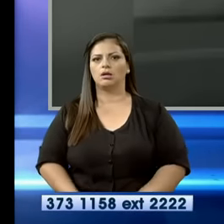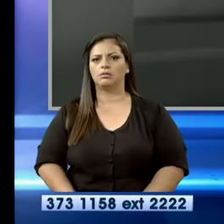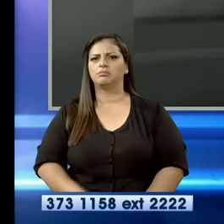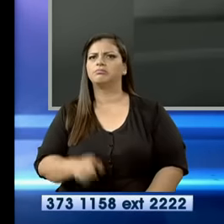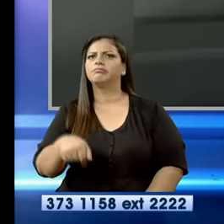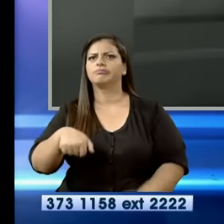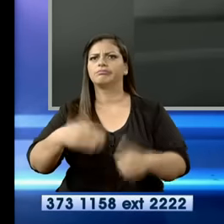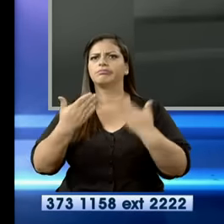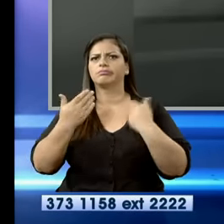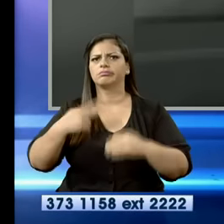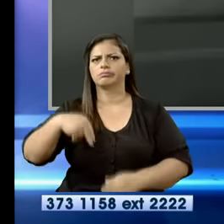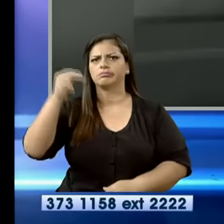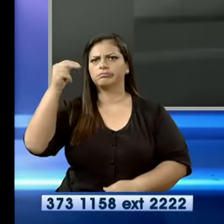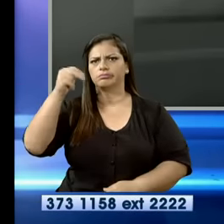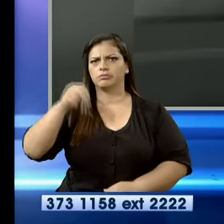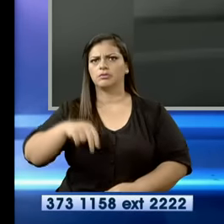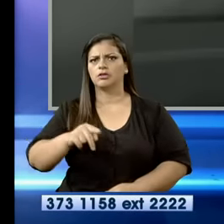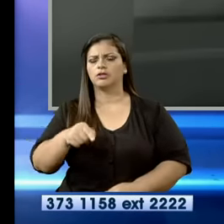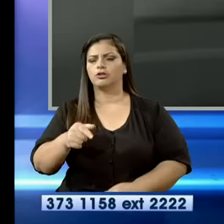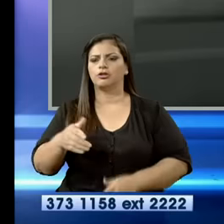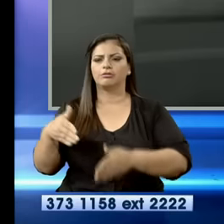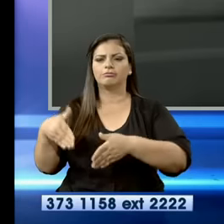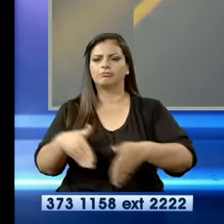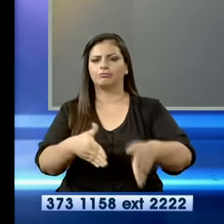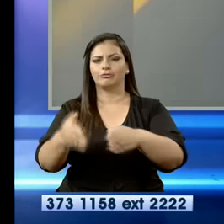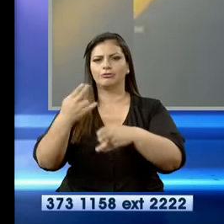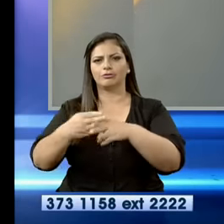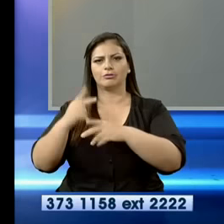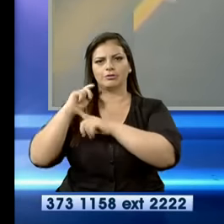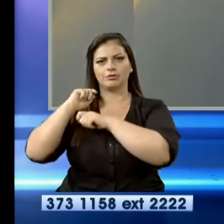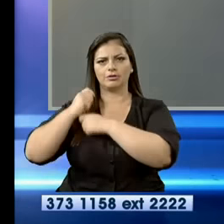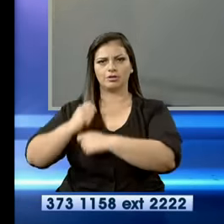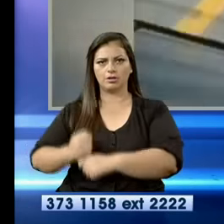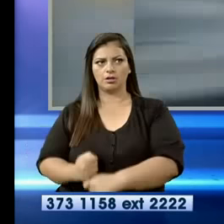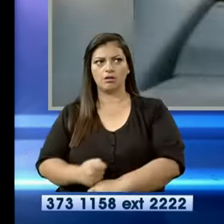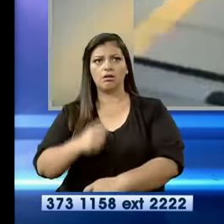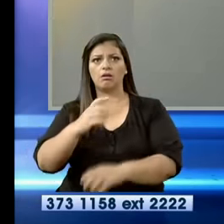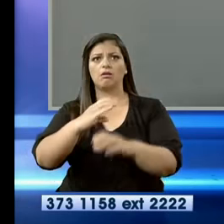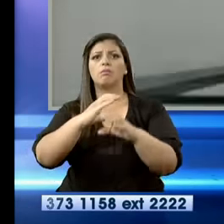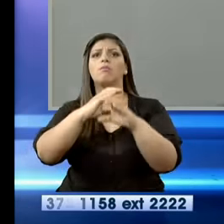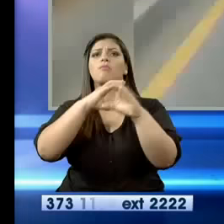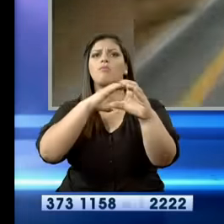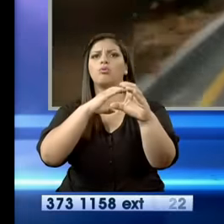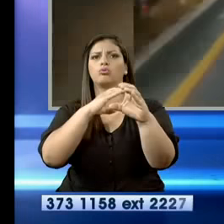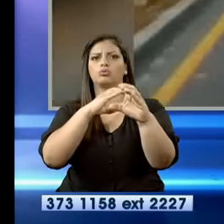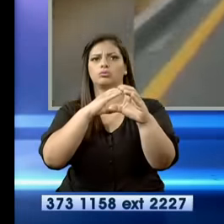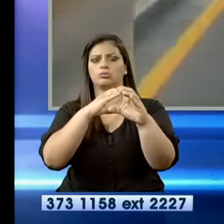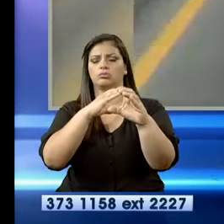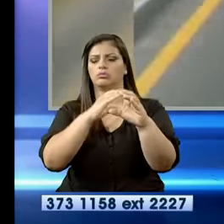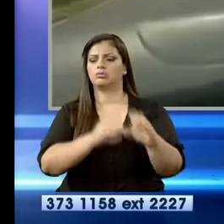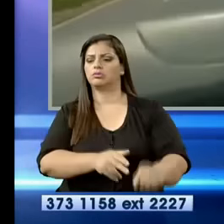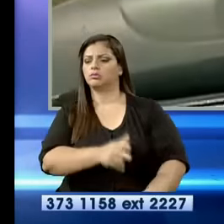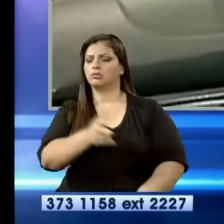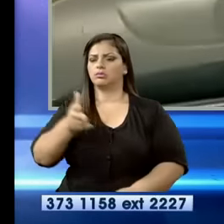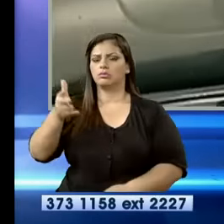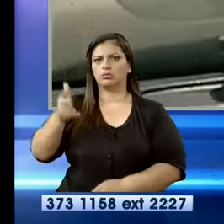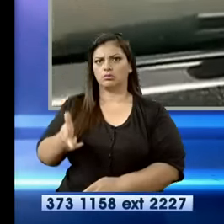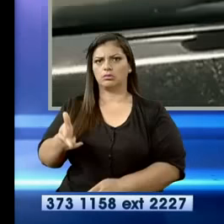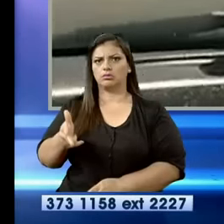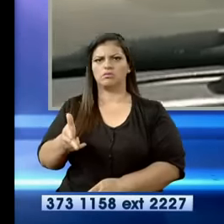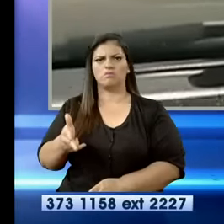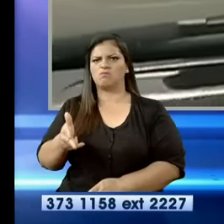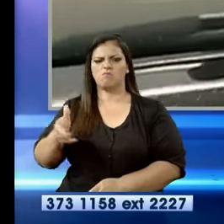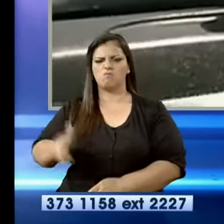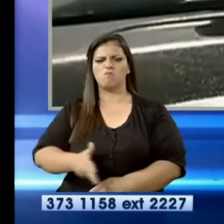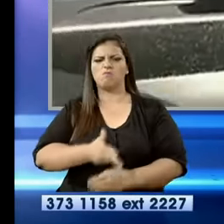velocidad, míralo, o casi 120. ¿Cuántas? Ese es el que lo va siguiendo, Imagínate. 120, imagínate a qué velocidad irá que no lo alcanzan. La idea es poderlo, obviamente,